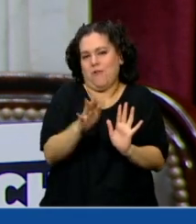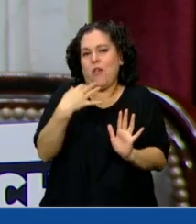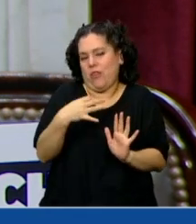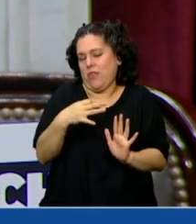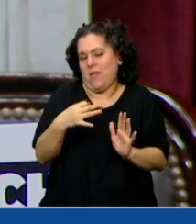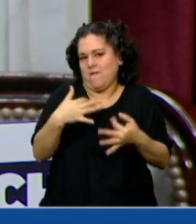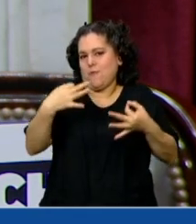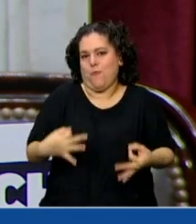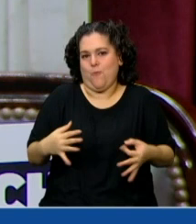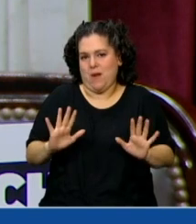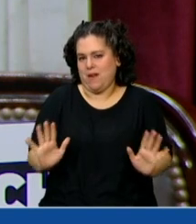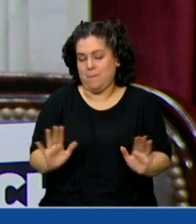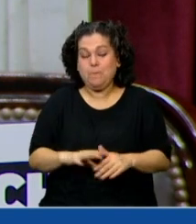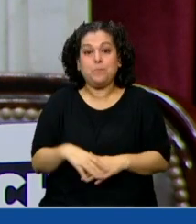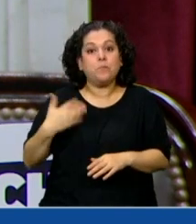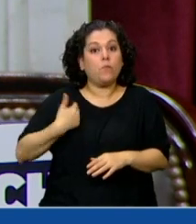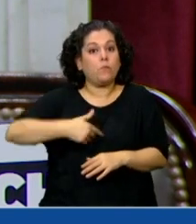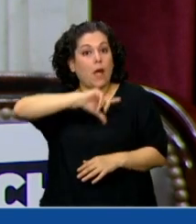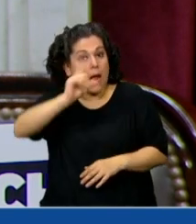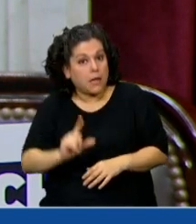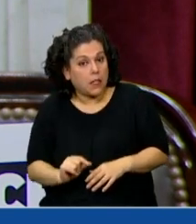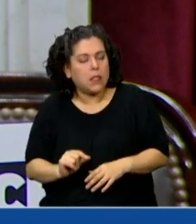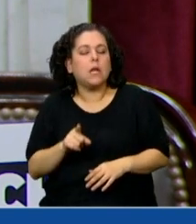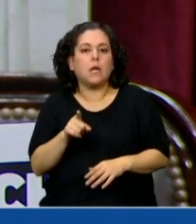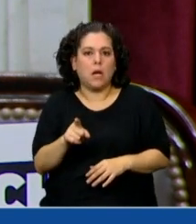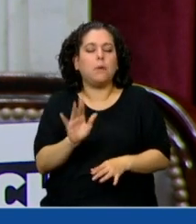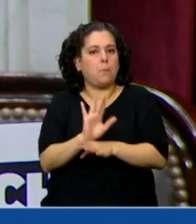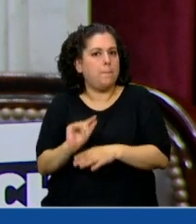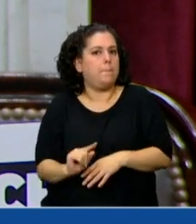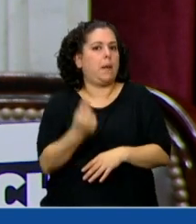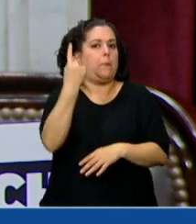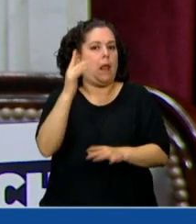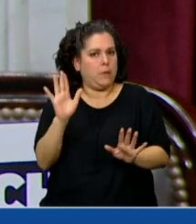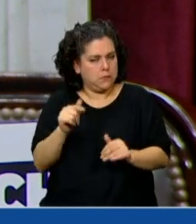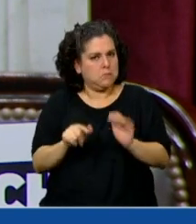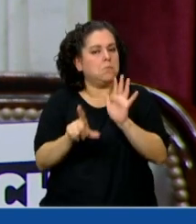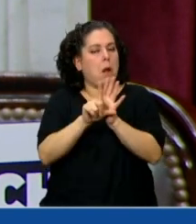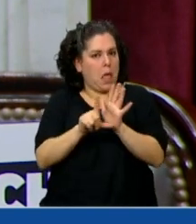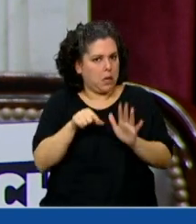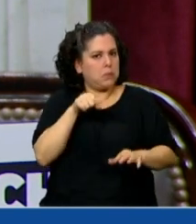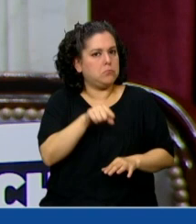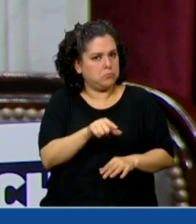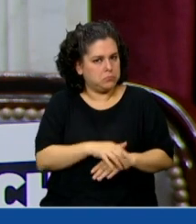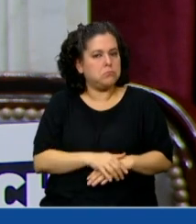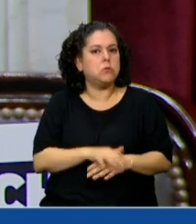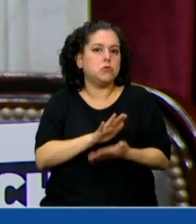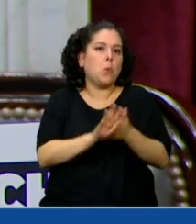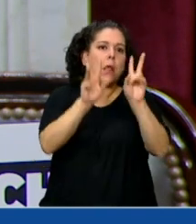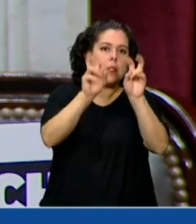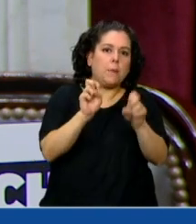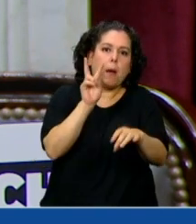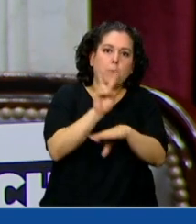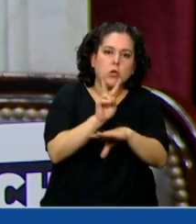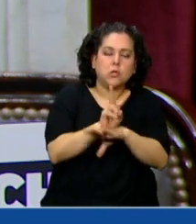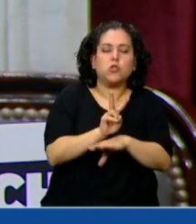Argentina, en un punto, es uno de los países de vanguardia en materia de legislación, en materia de